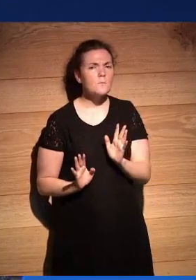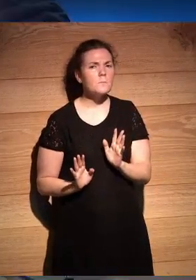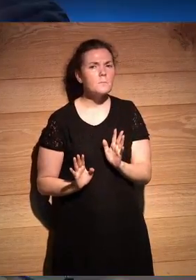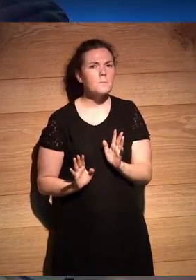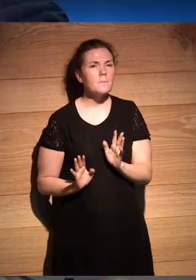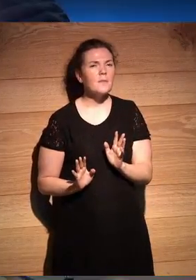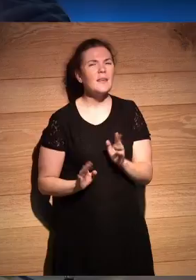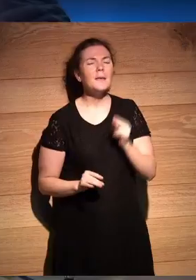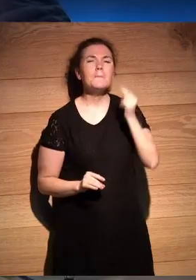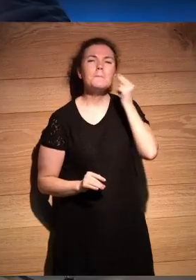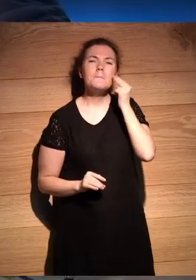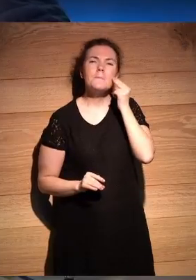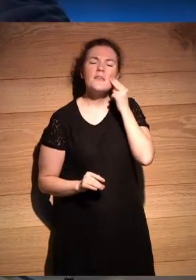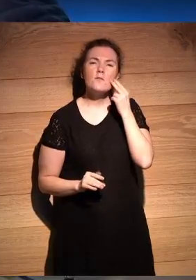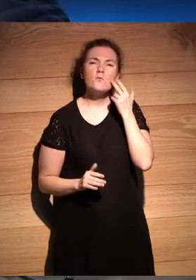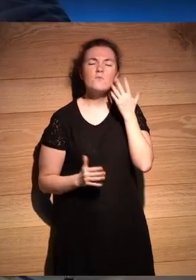pero es un miedo